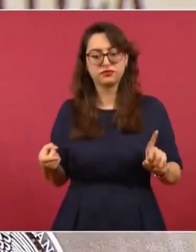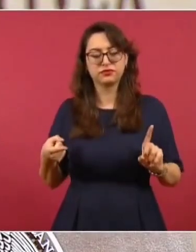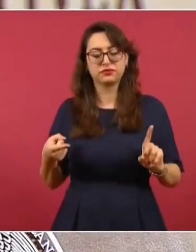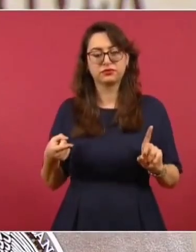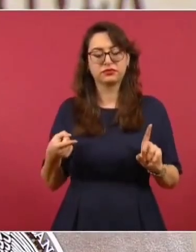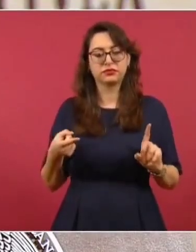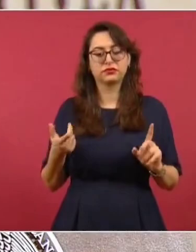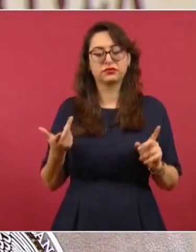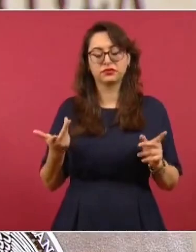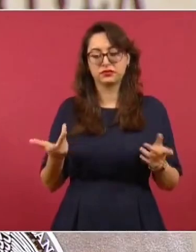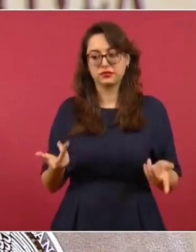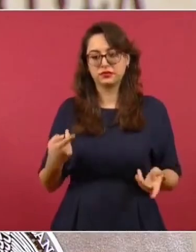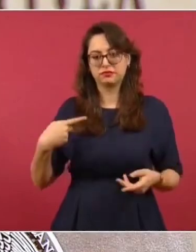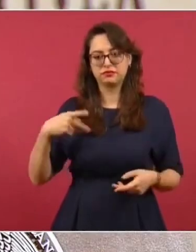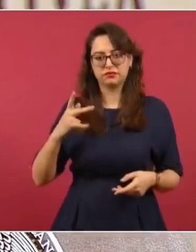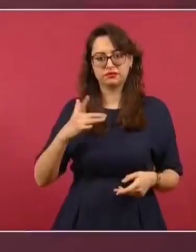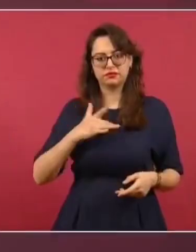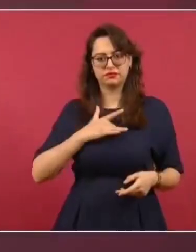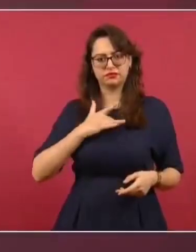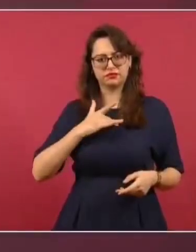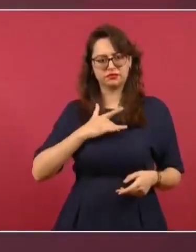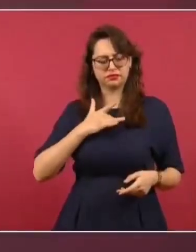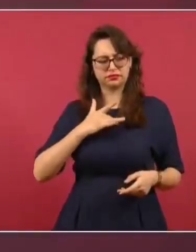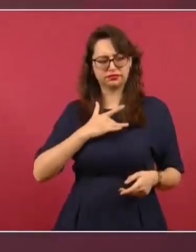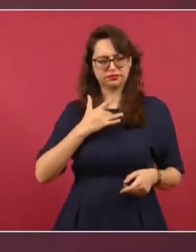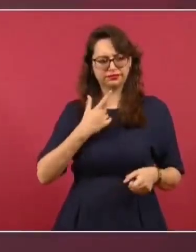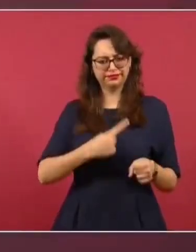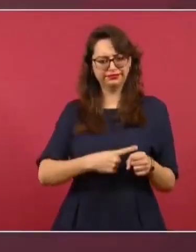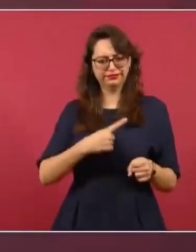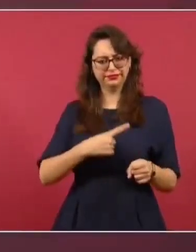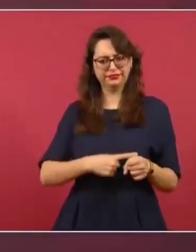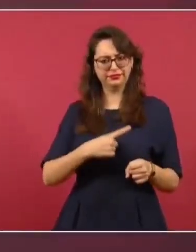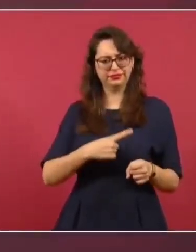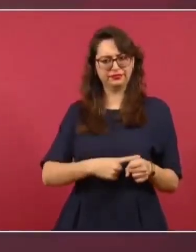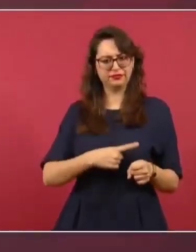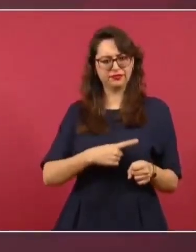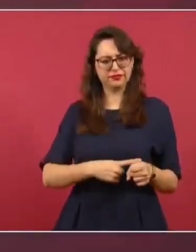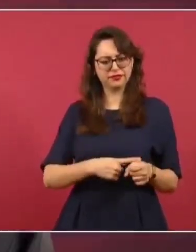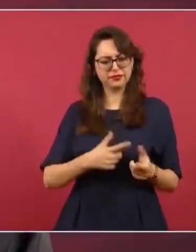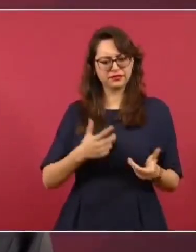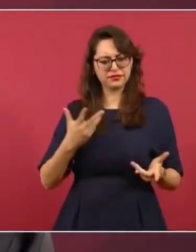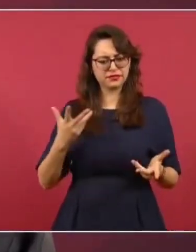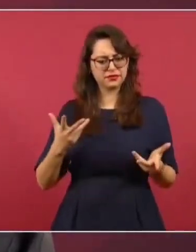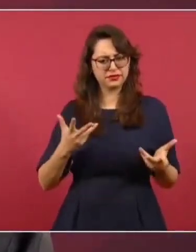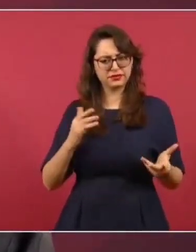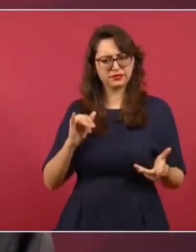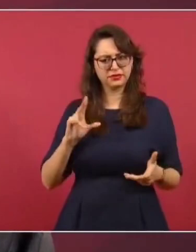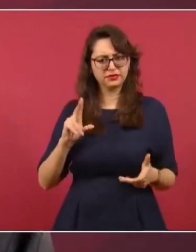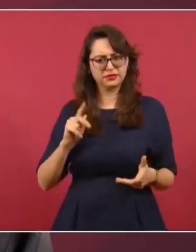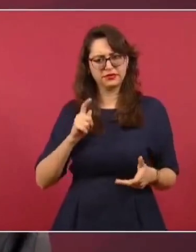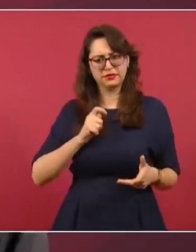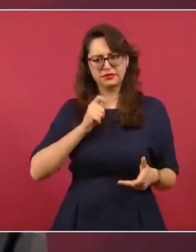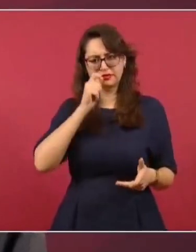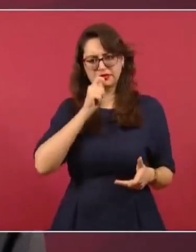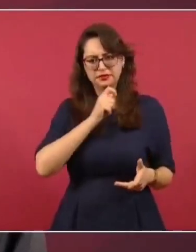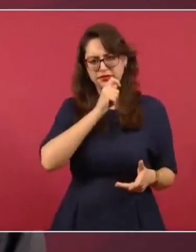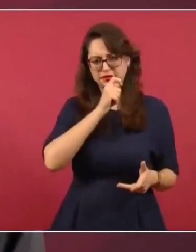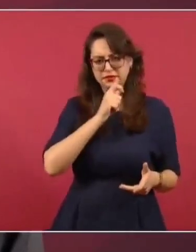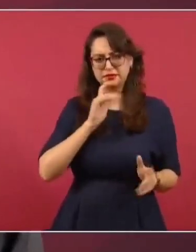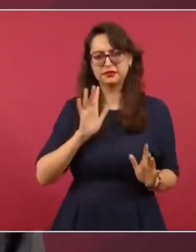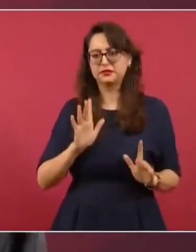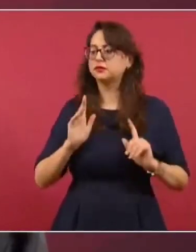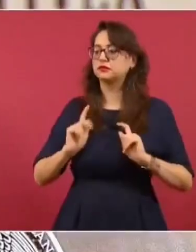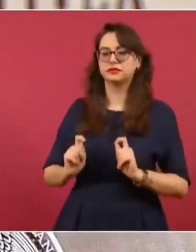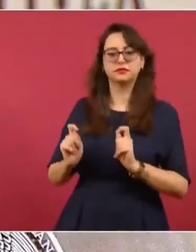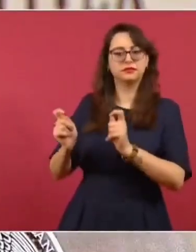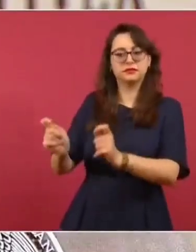habida cuenta de la sugerencia médica de que esperáramos el resultado del análisis practicado, dejó a